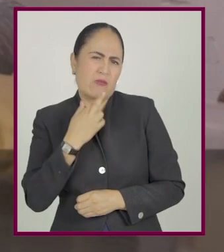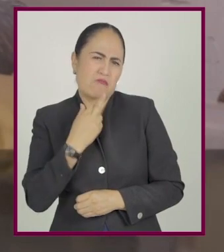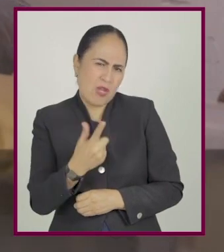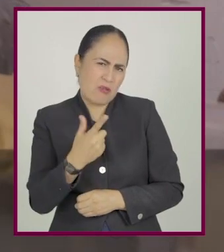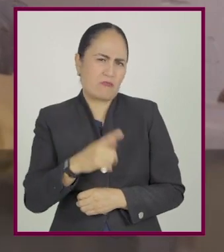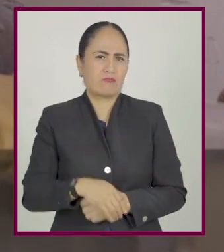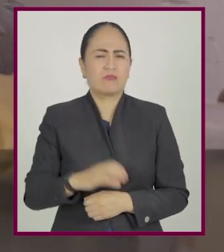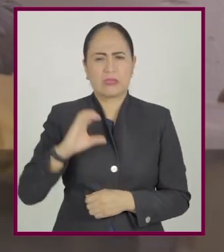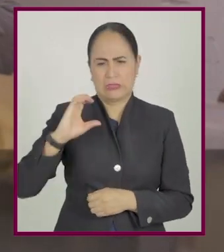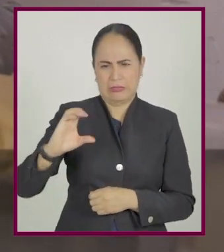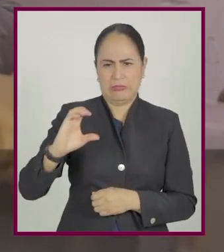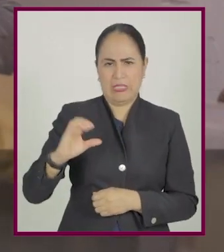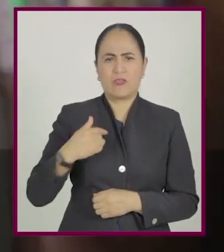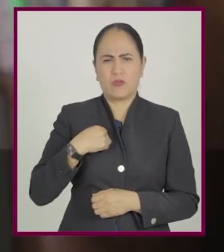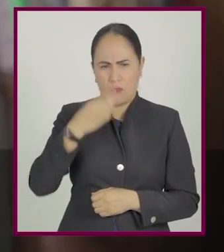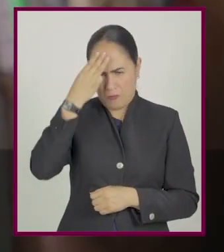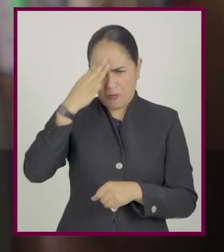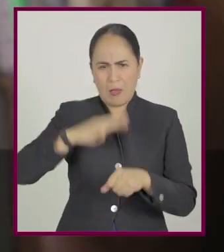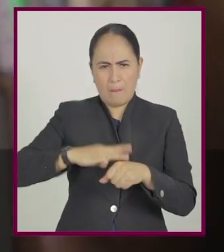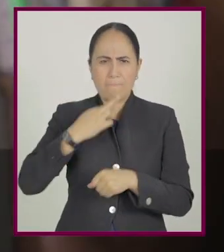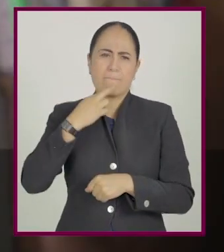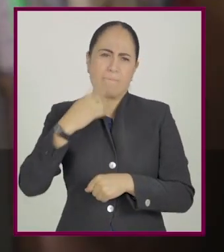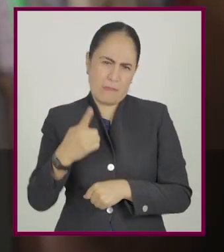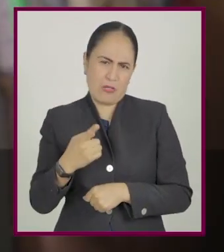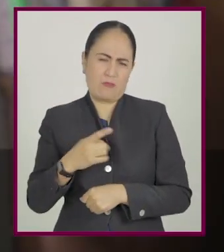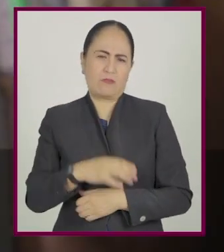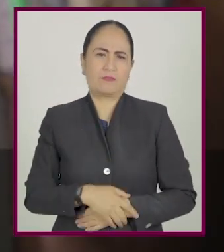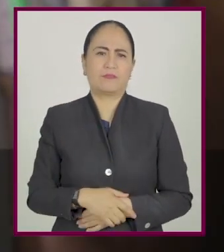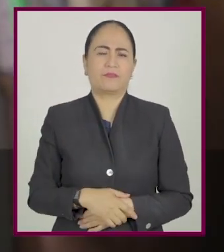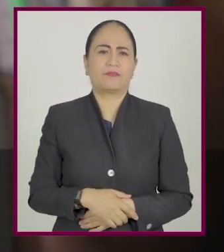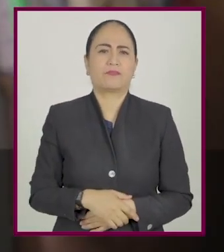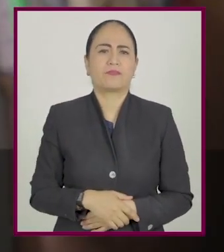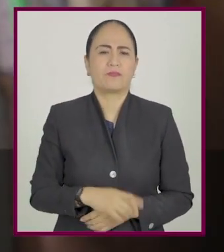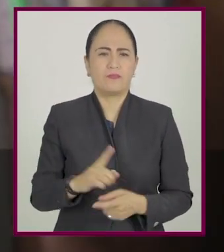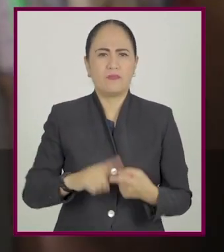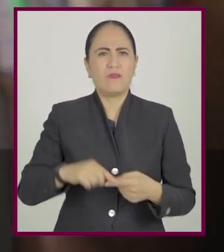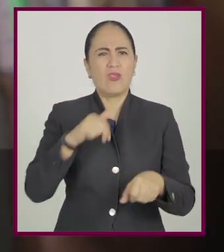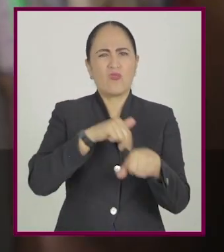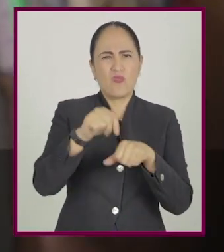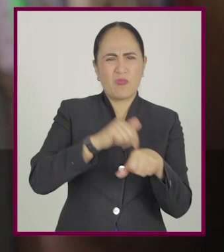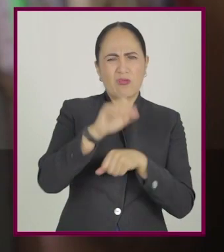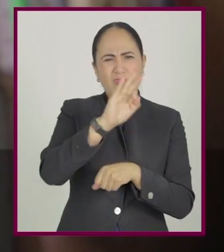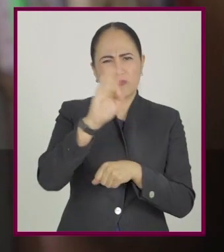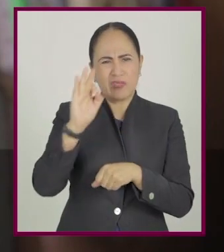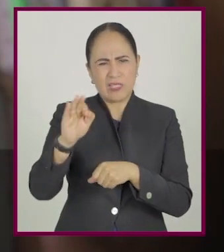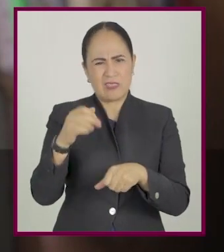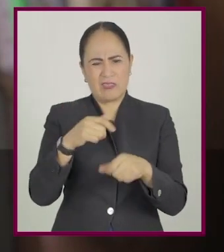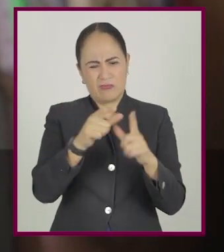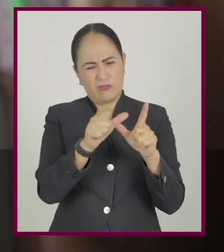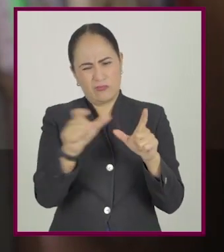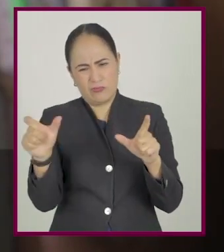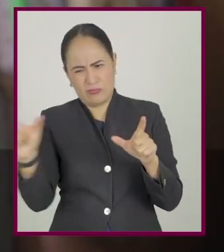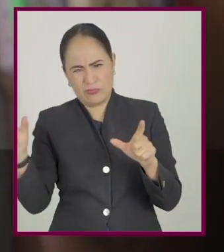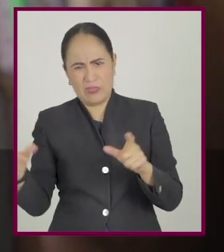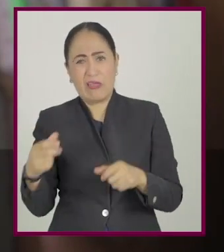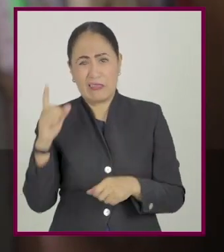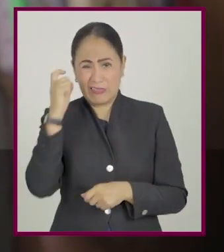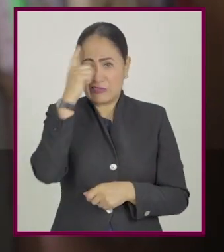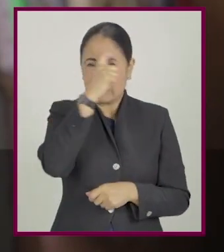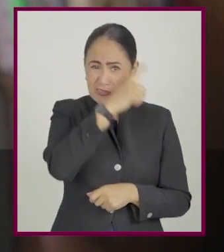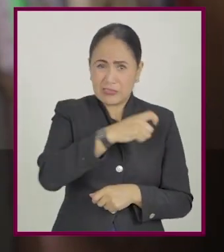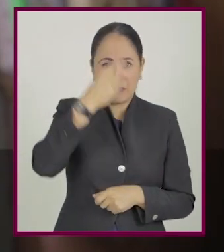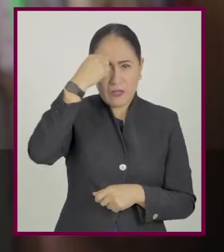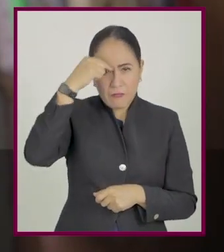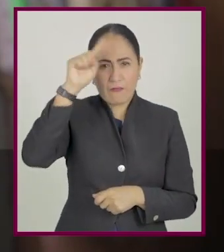Letra C. Puede ser mejorada. 3. Recordar números, fechas, cantidades. A. Me cuesta trabajo. B. Me resulta